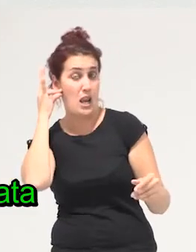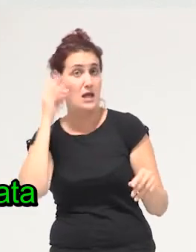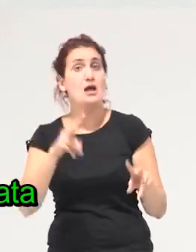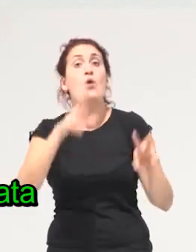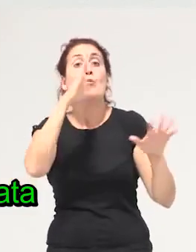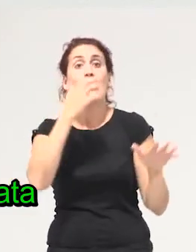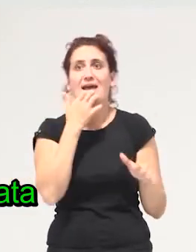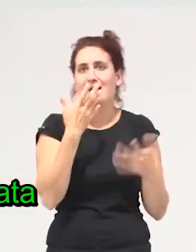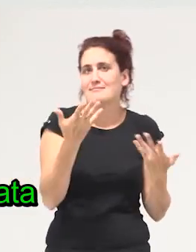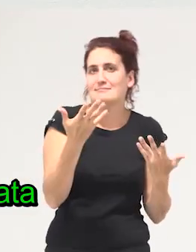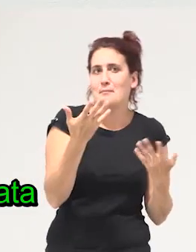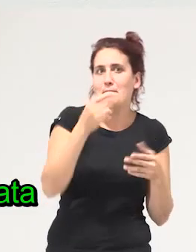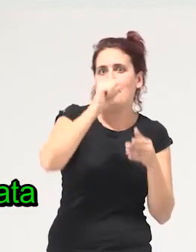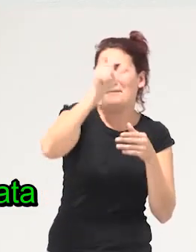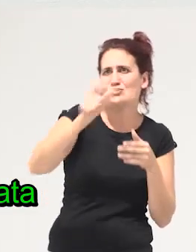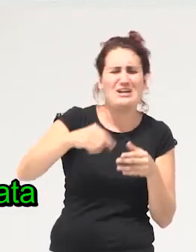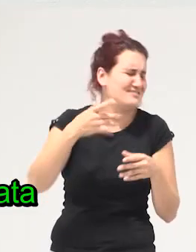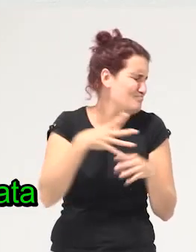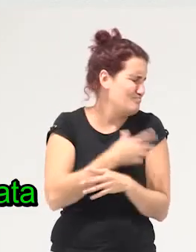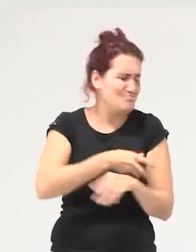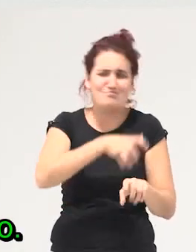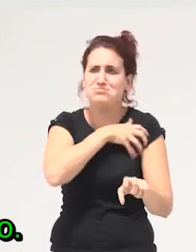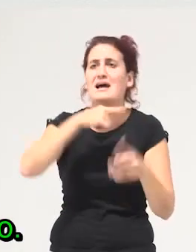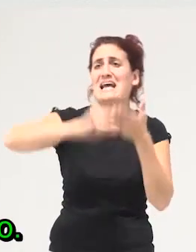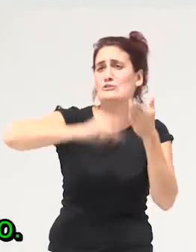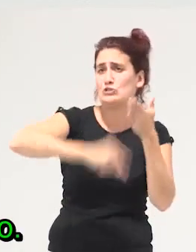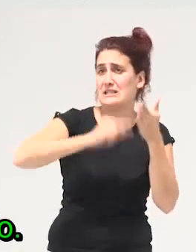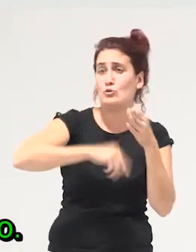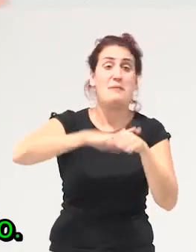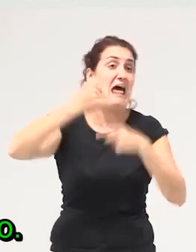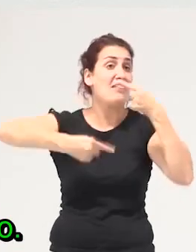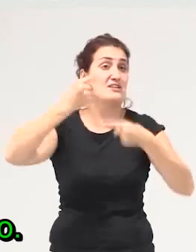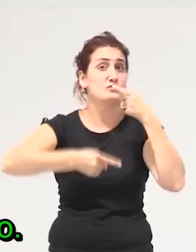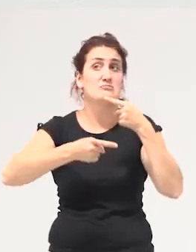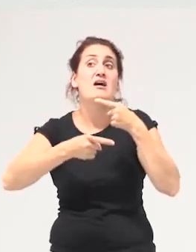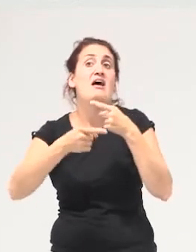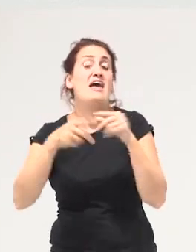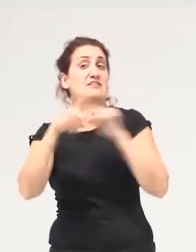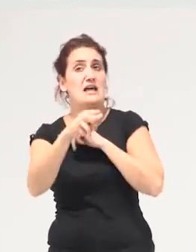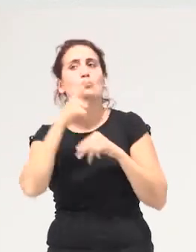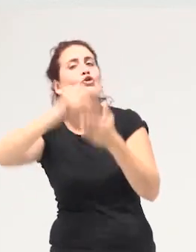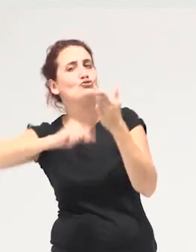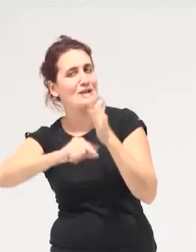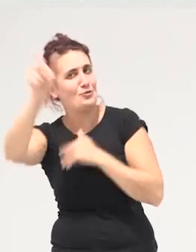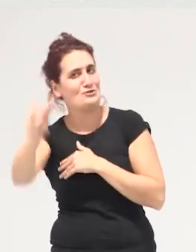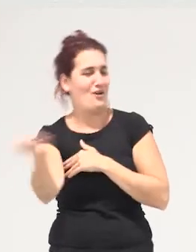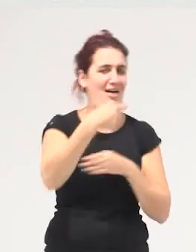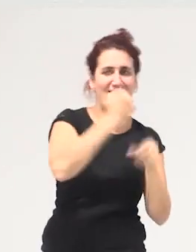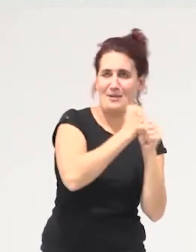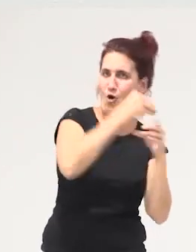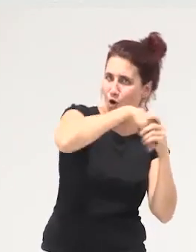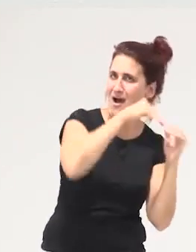cantidad de gente que contrata para evitar la discusión entonces para evitar la pelea contrato entonces no podemos permitir